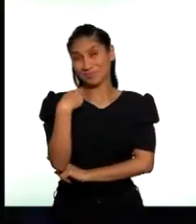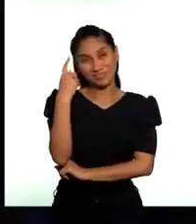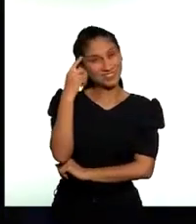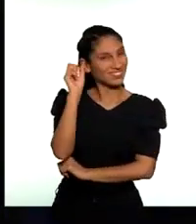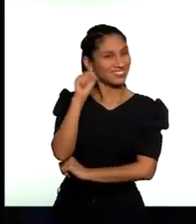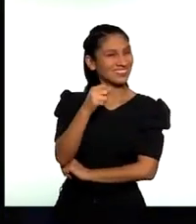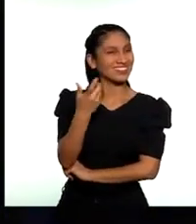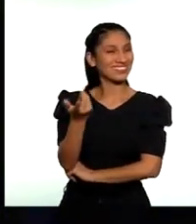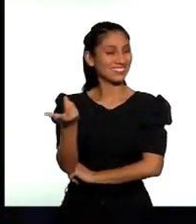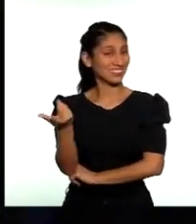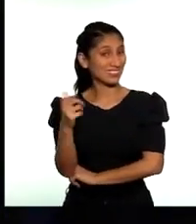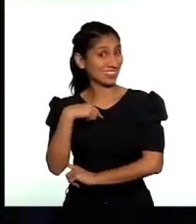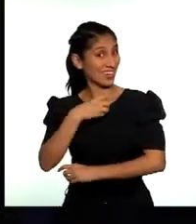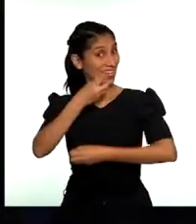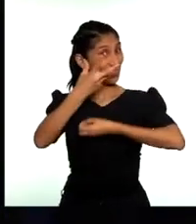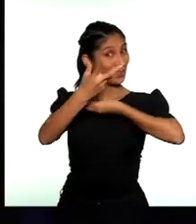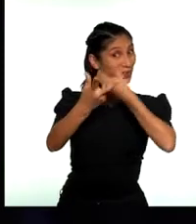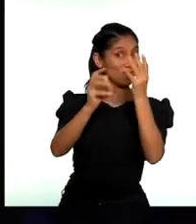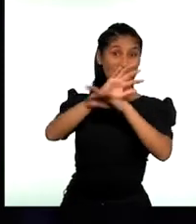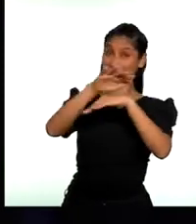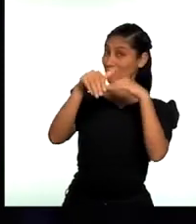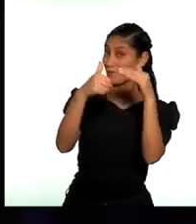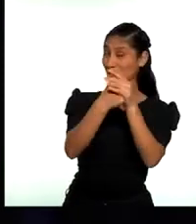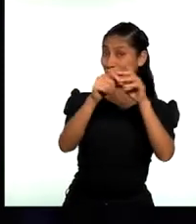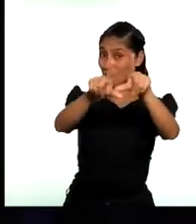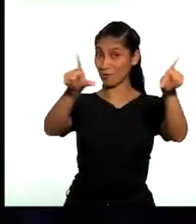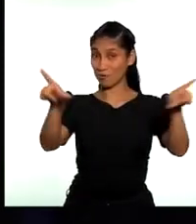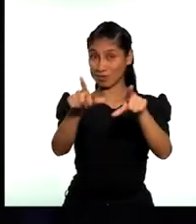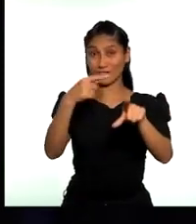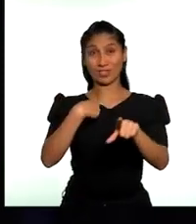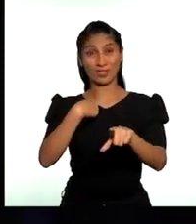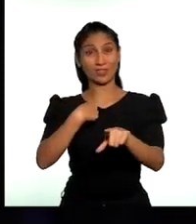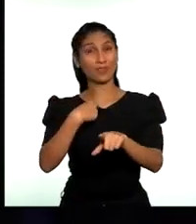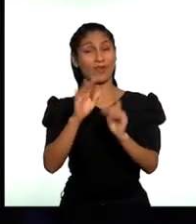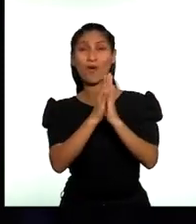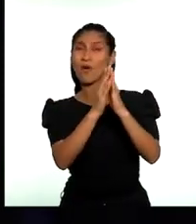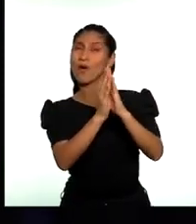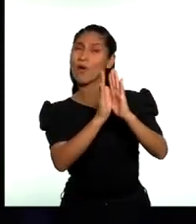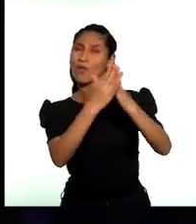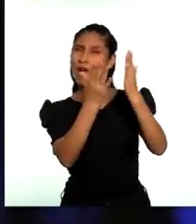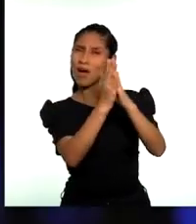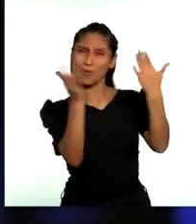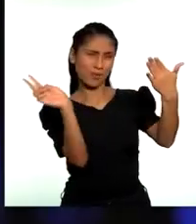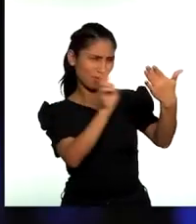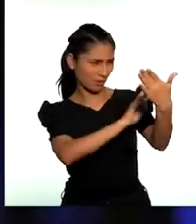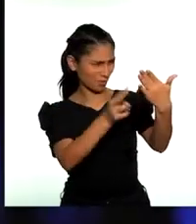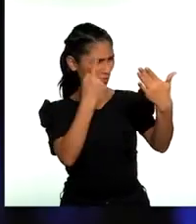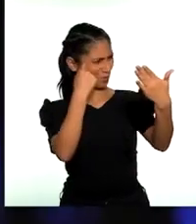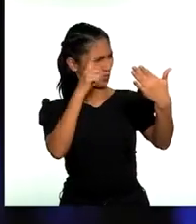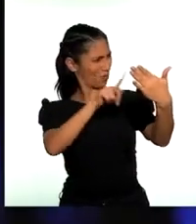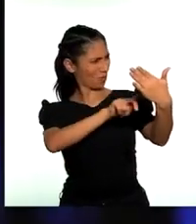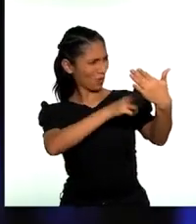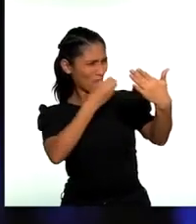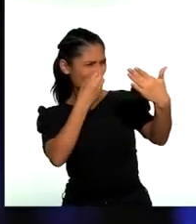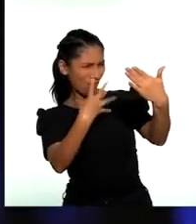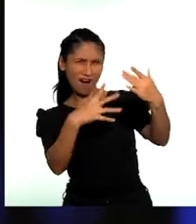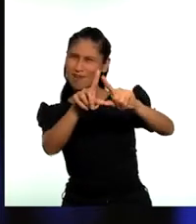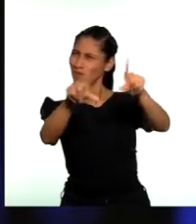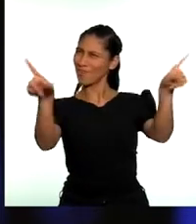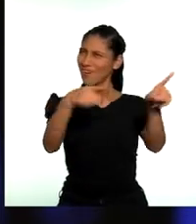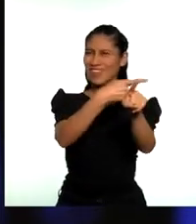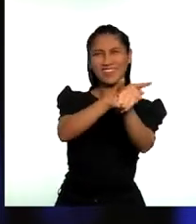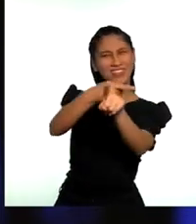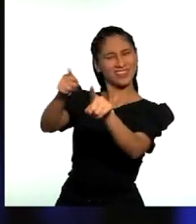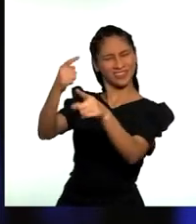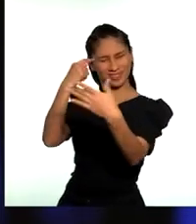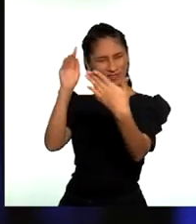creo que sí. Si les contara todos los lugares que he visto cada vez que abro un libro. Además, para pensar e imaginar el